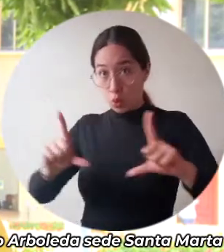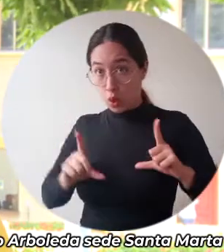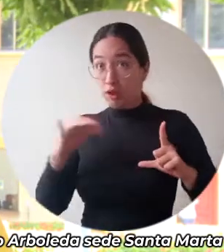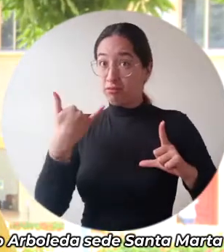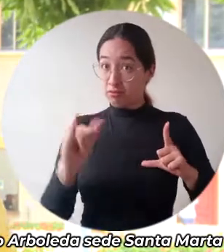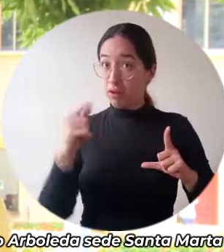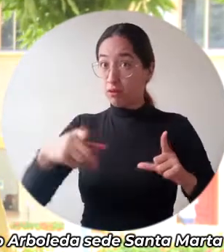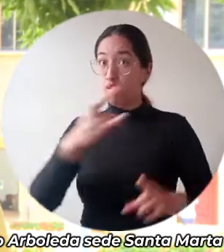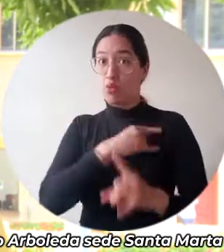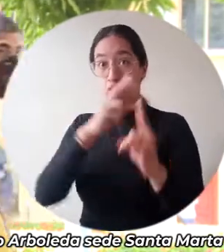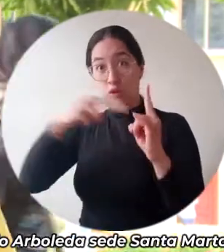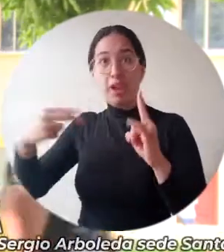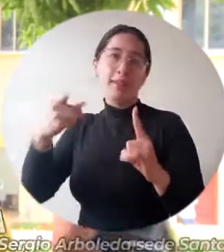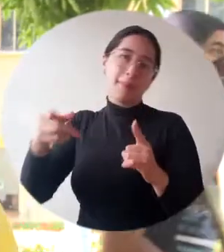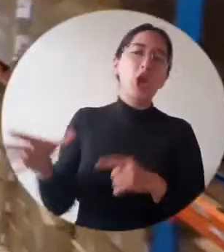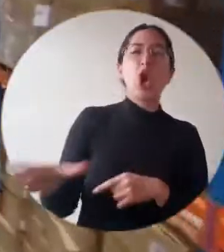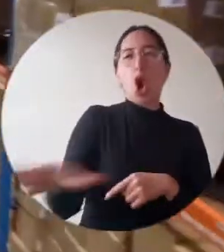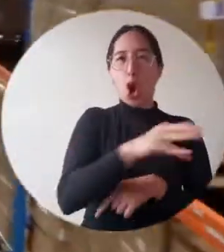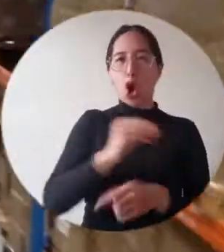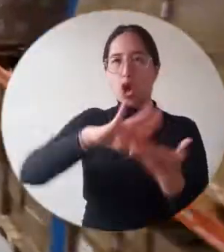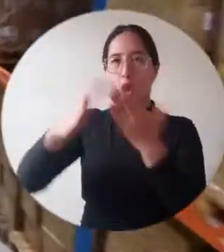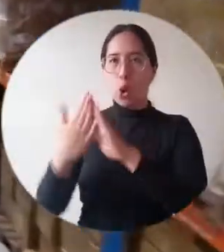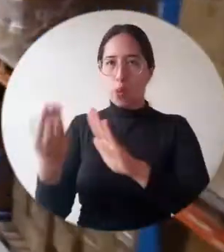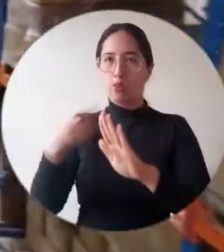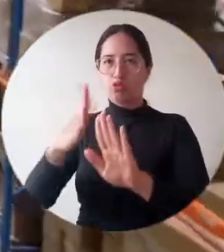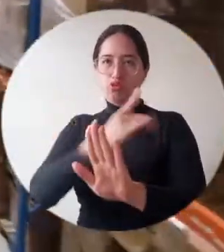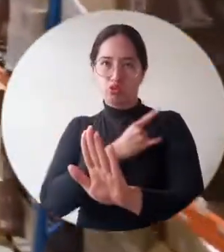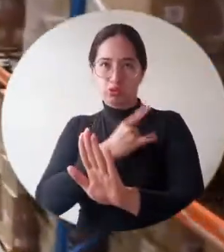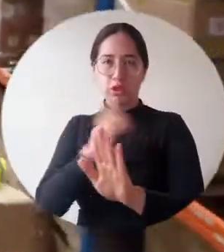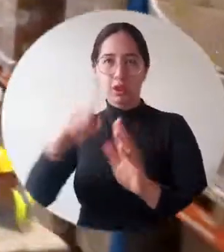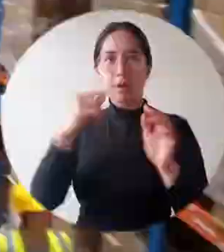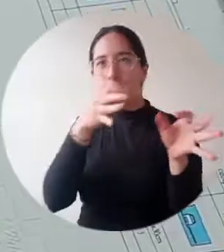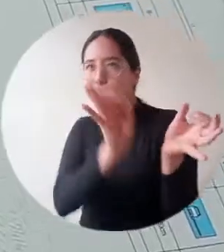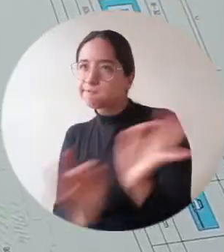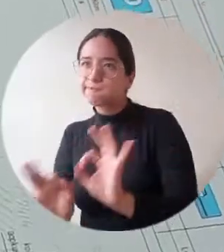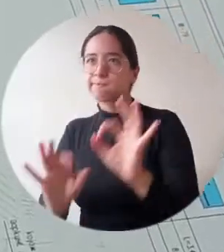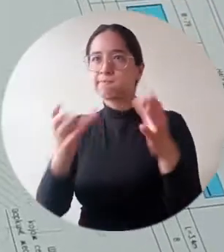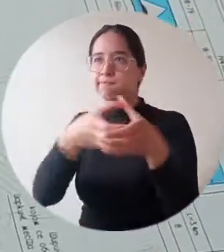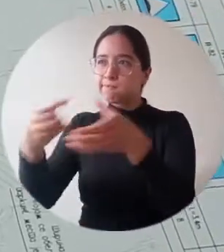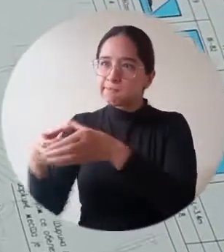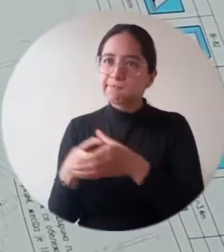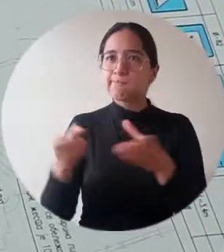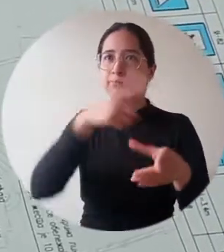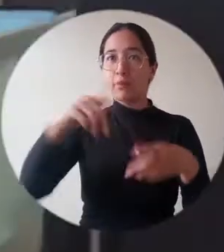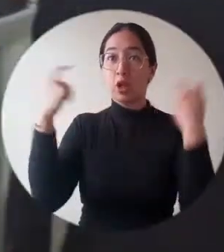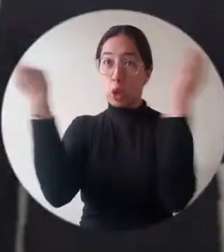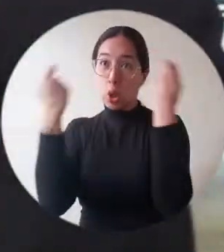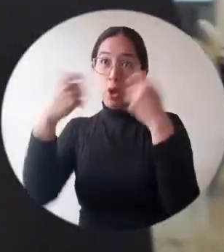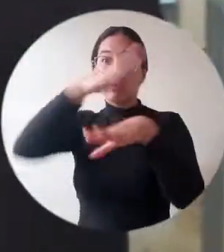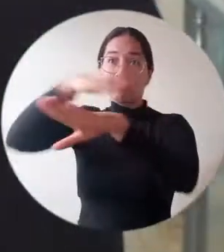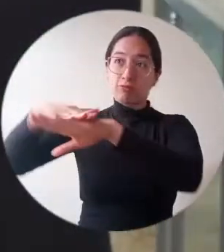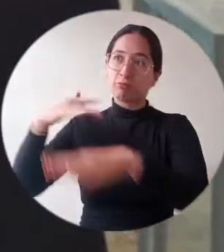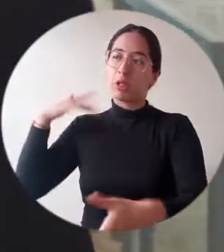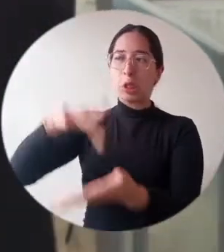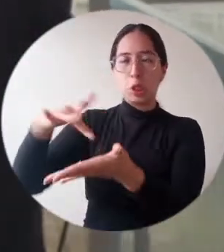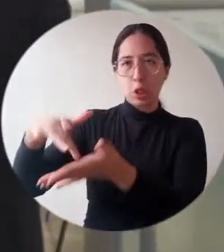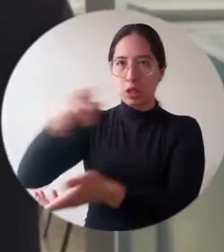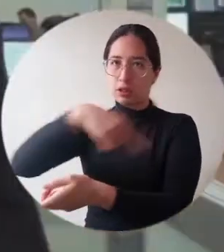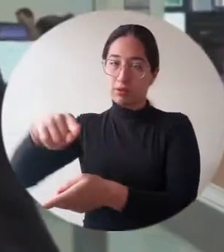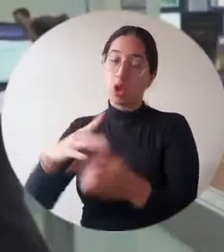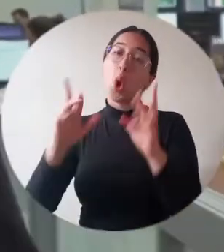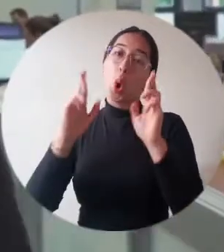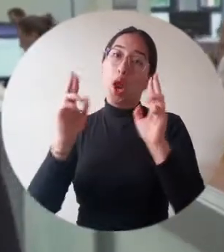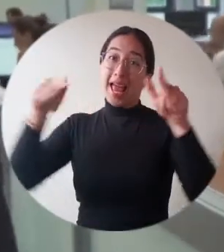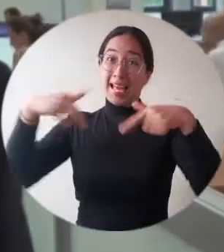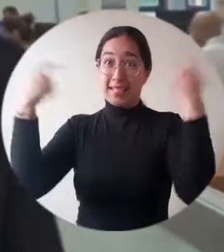universitaria de las diferentes instituciones y organizaciones de educación superior que hacemos parte de esta feria. Esperamos que sea de gran impacto para